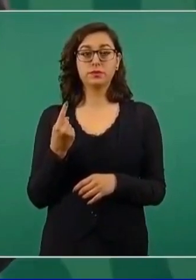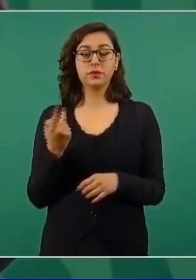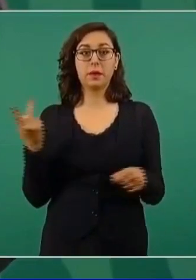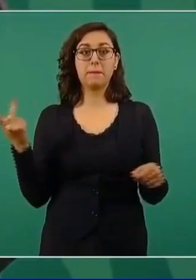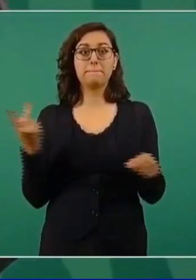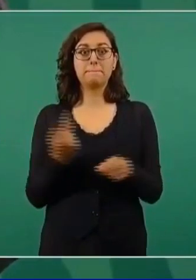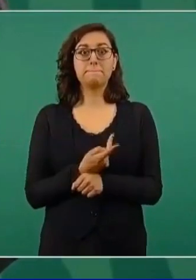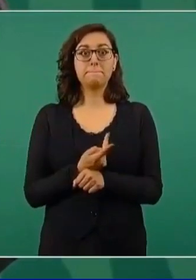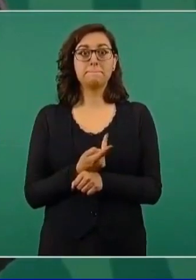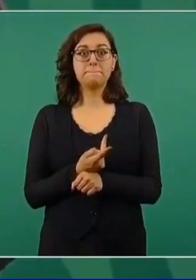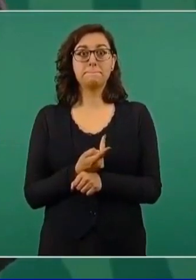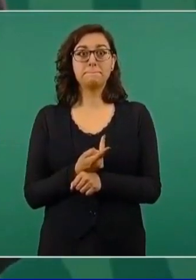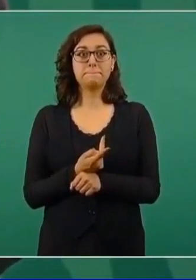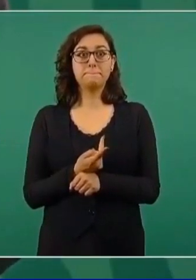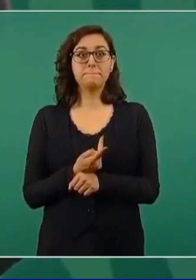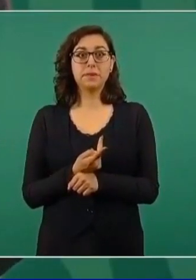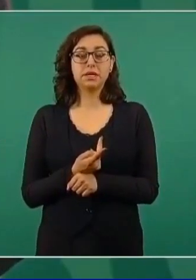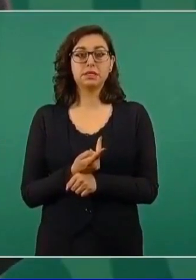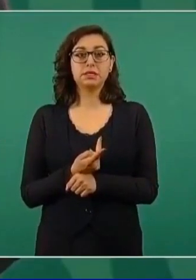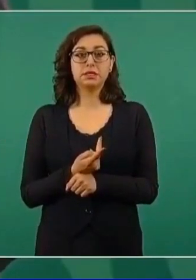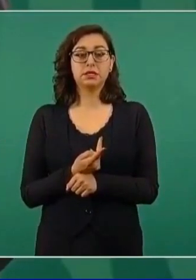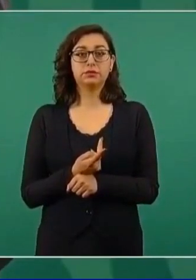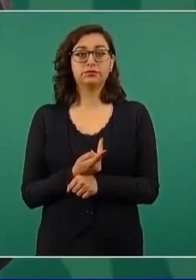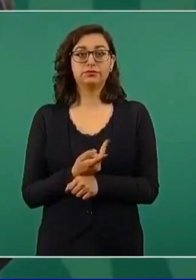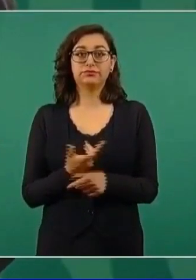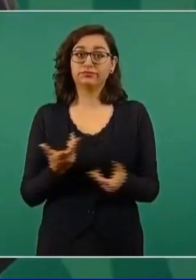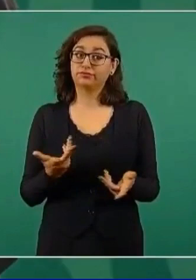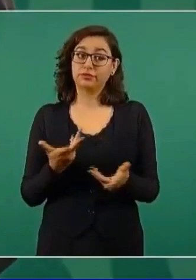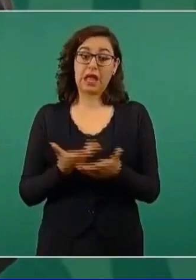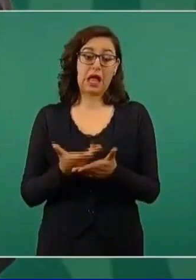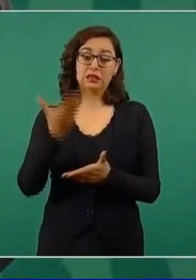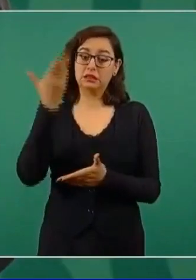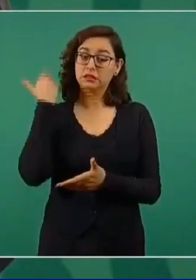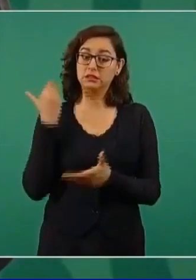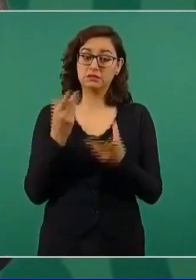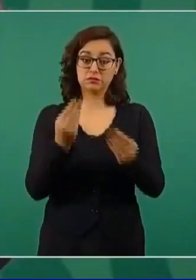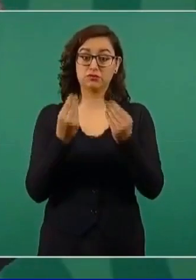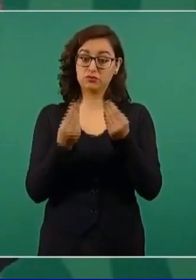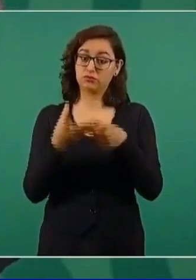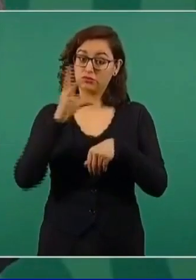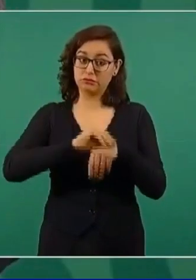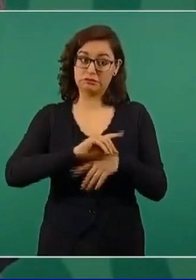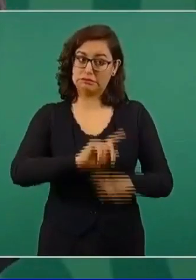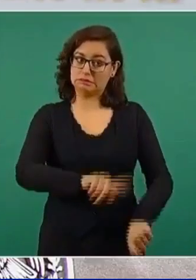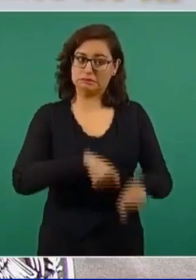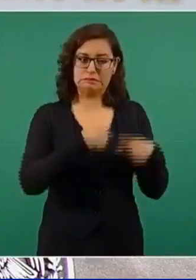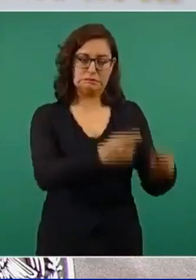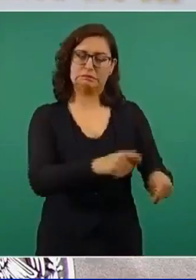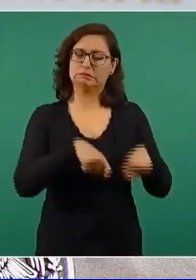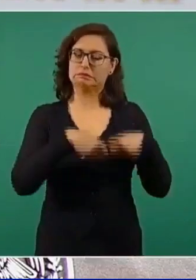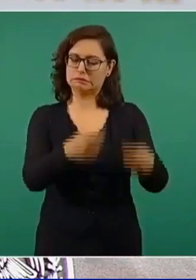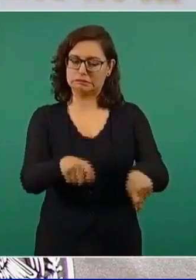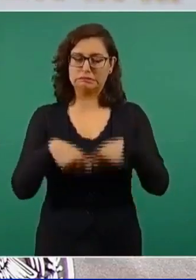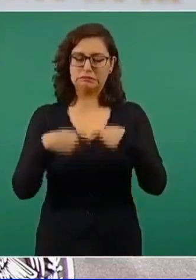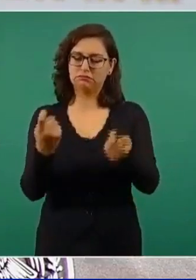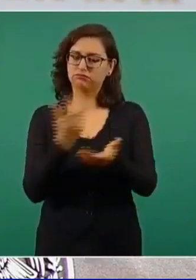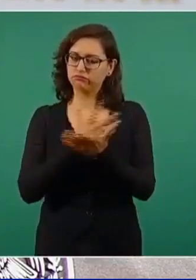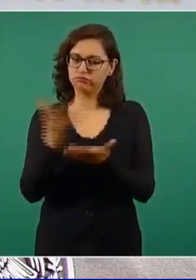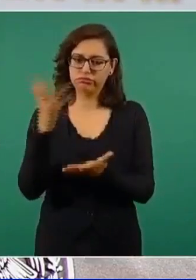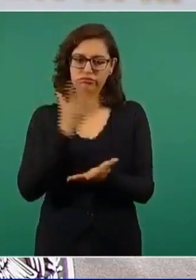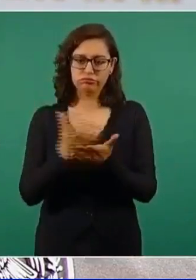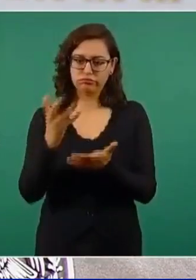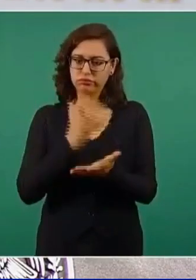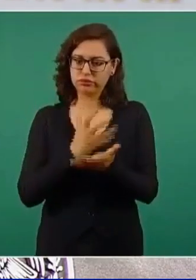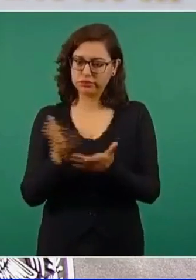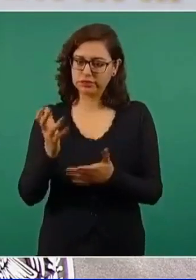las concesiones a las empresas particulares. Entonces,